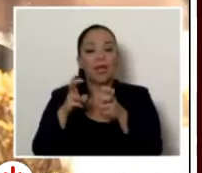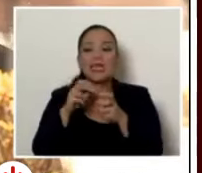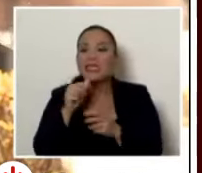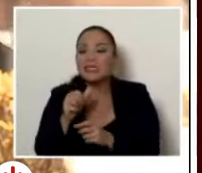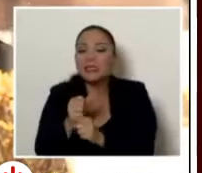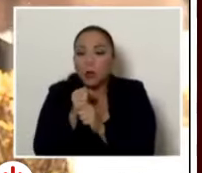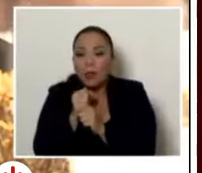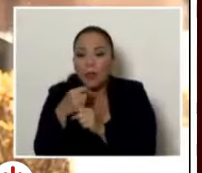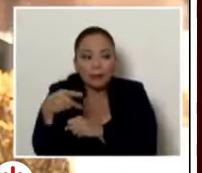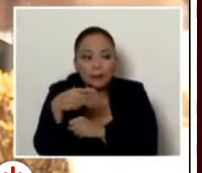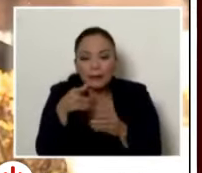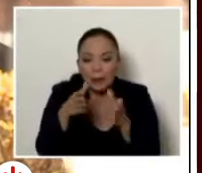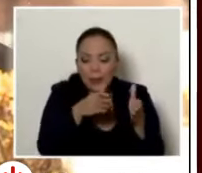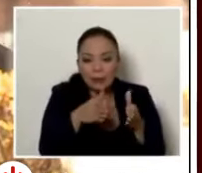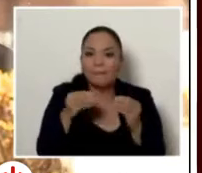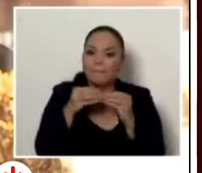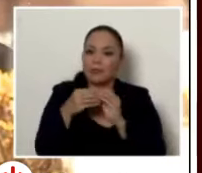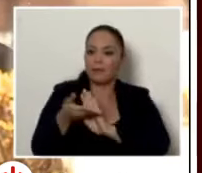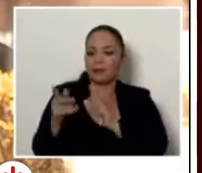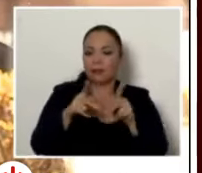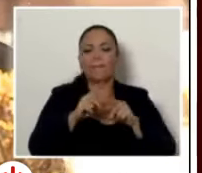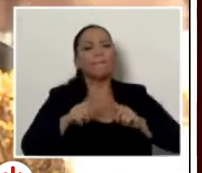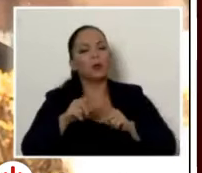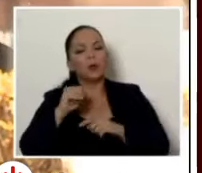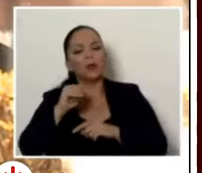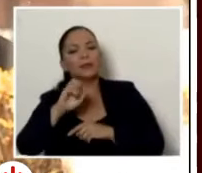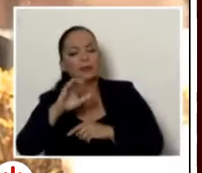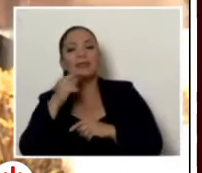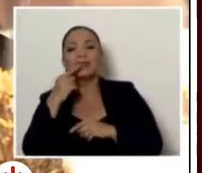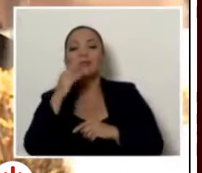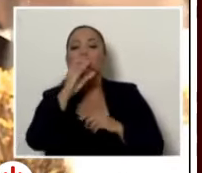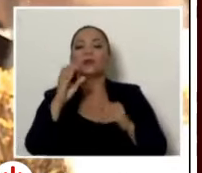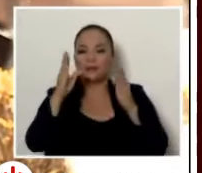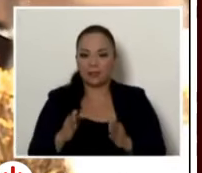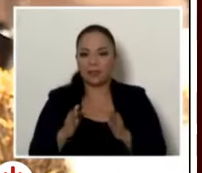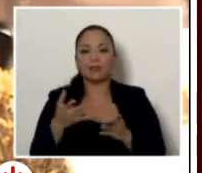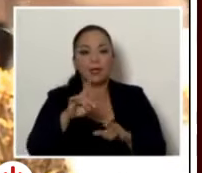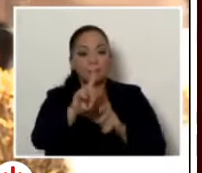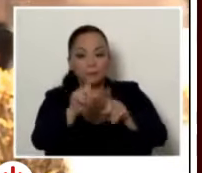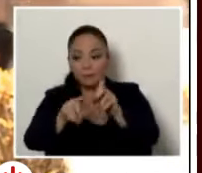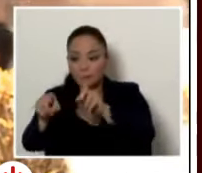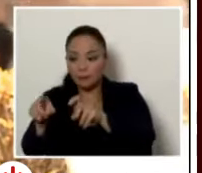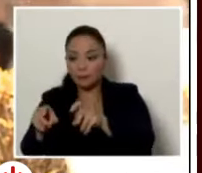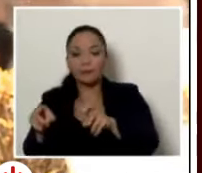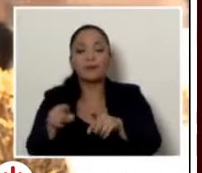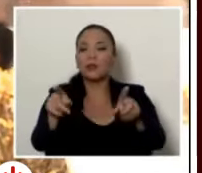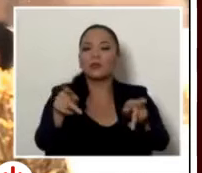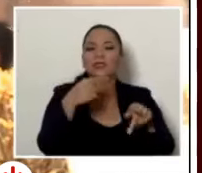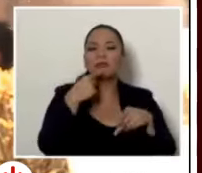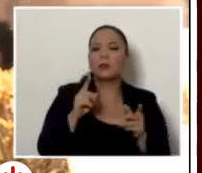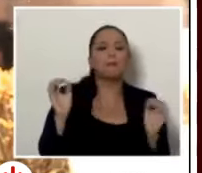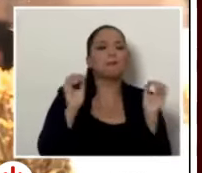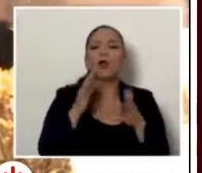costarricenses pero la encuesta del CIEP dice concretamente que los costarricenses encuestados dicen que no creen o no tienen ninguna